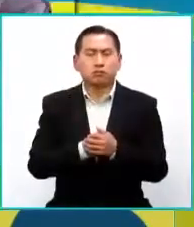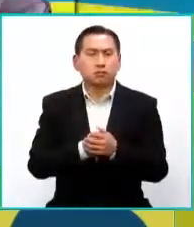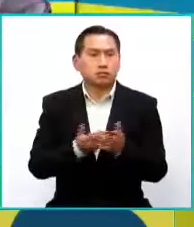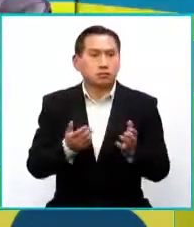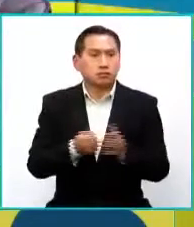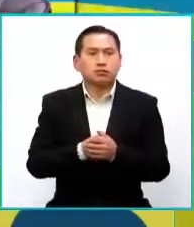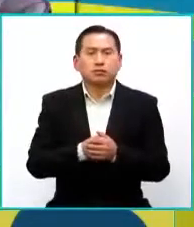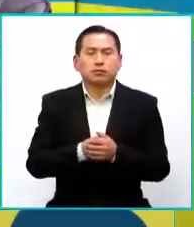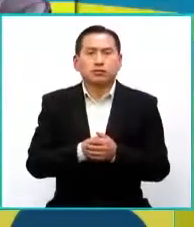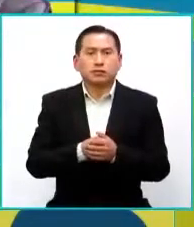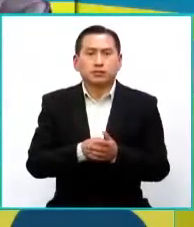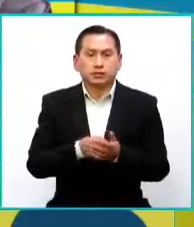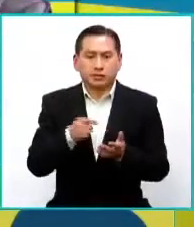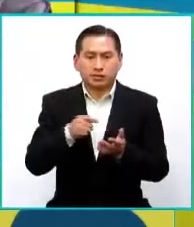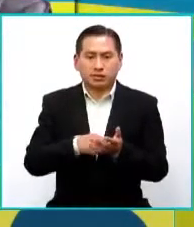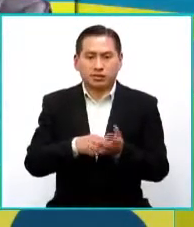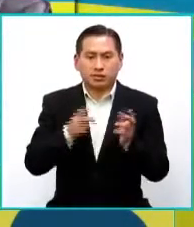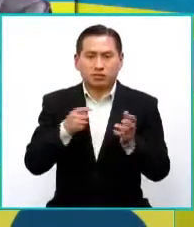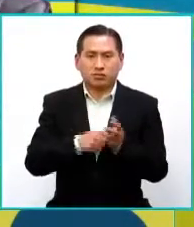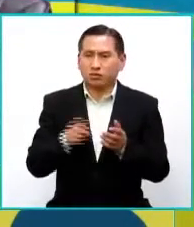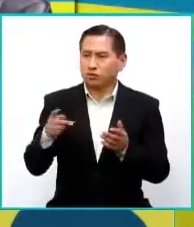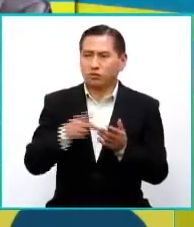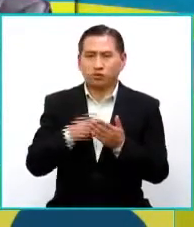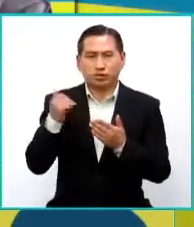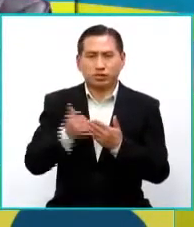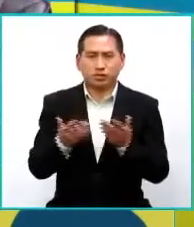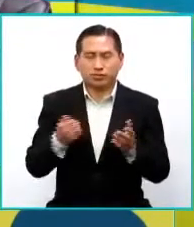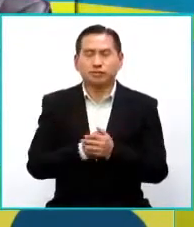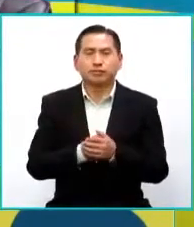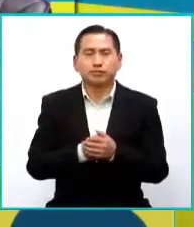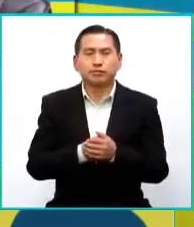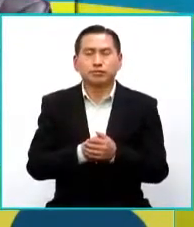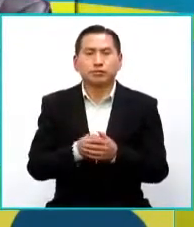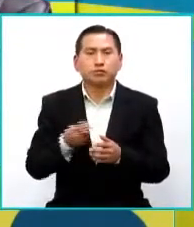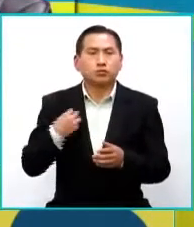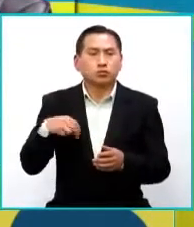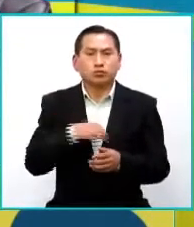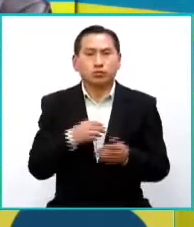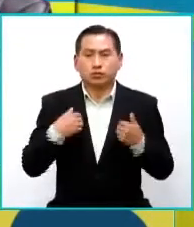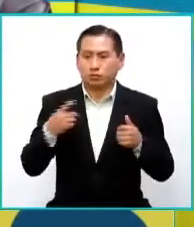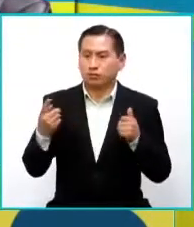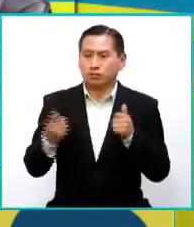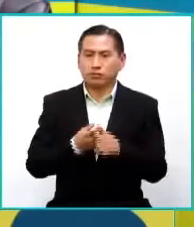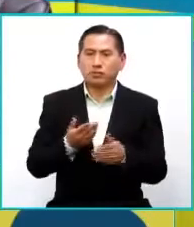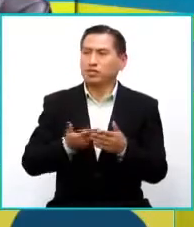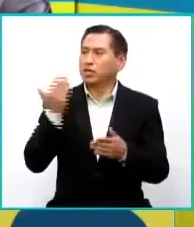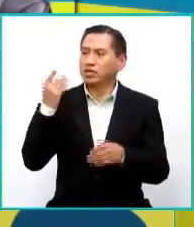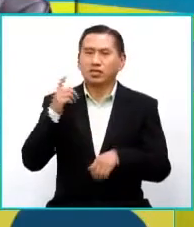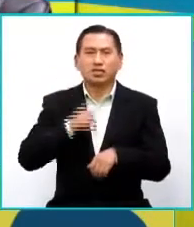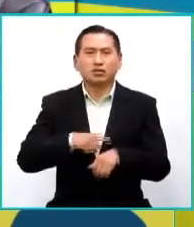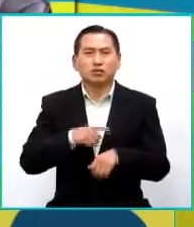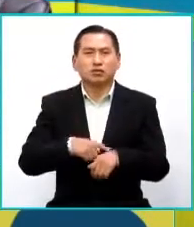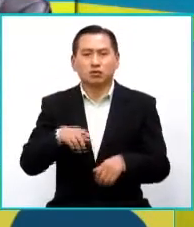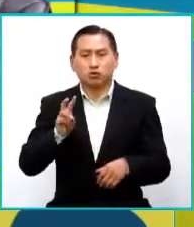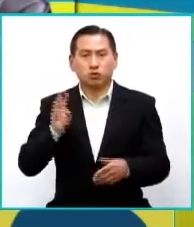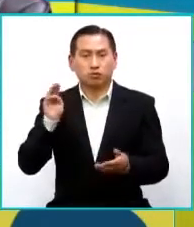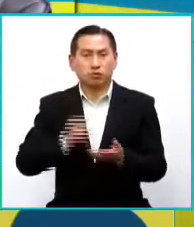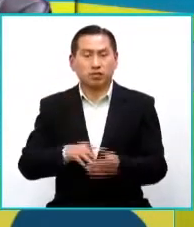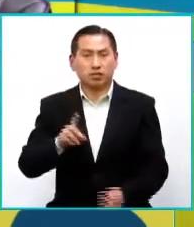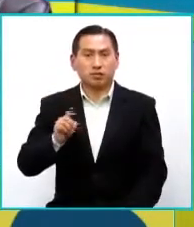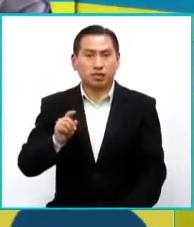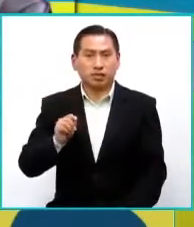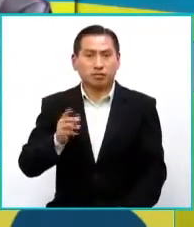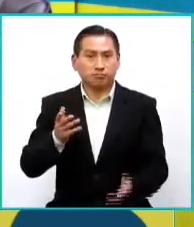Entonces, de eso trata en general este proyecto, ¿no? Hemos tenido una primera fase desde el año pasado, desde el 2020,